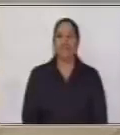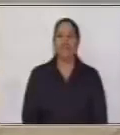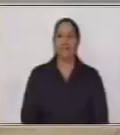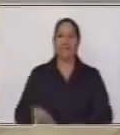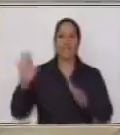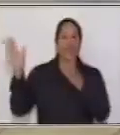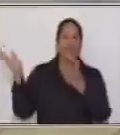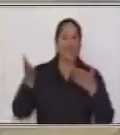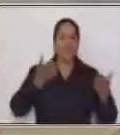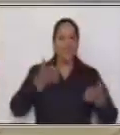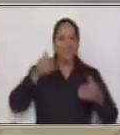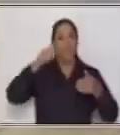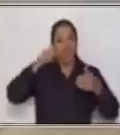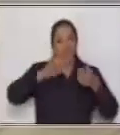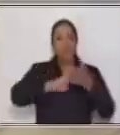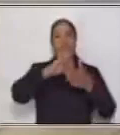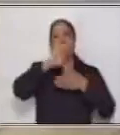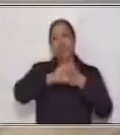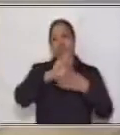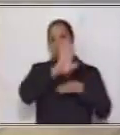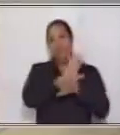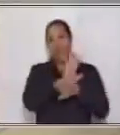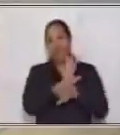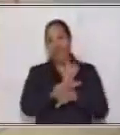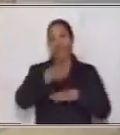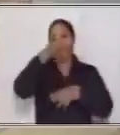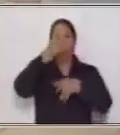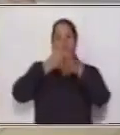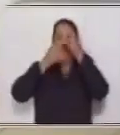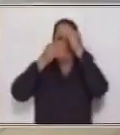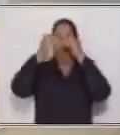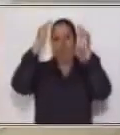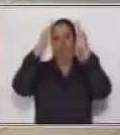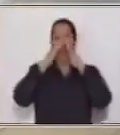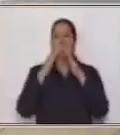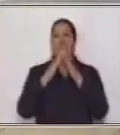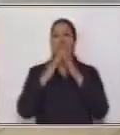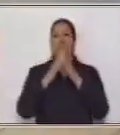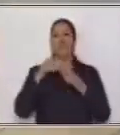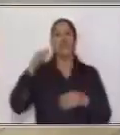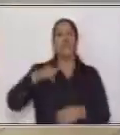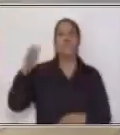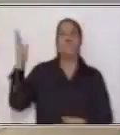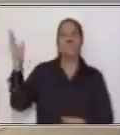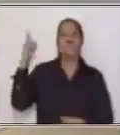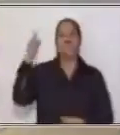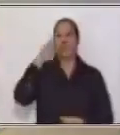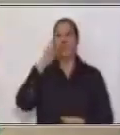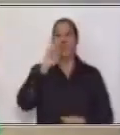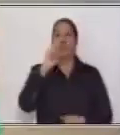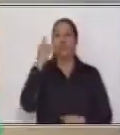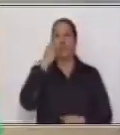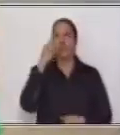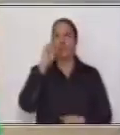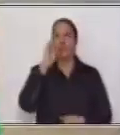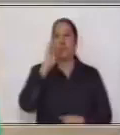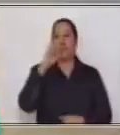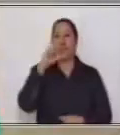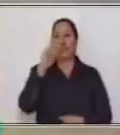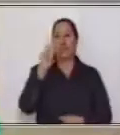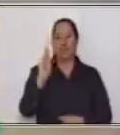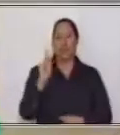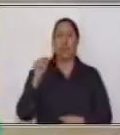Bienvenidos a este espacio educativo Aprendo en Casa. Soy Suseli Gutiérrez y en esta oportunidad desarrollaré el tema de